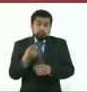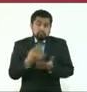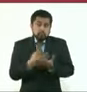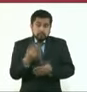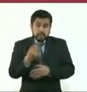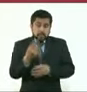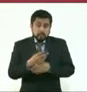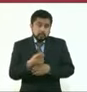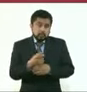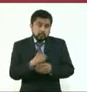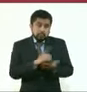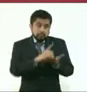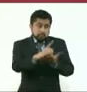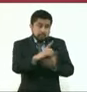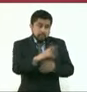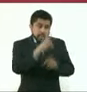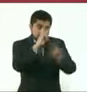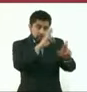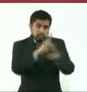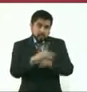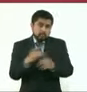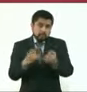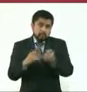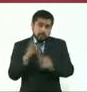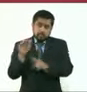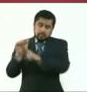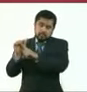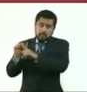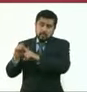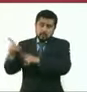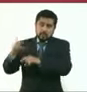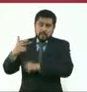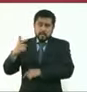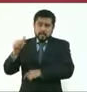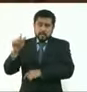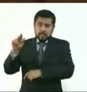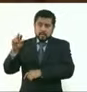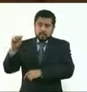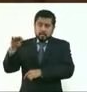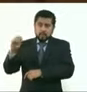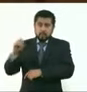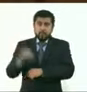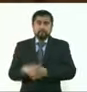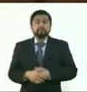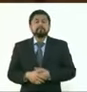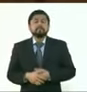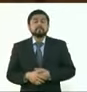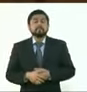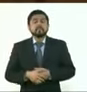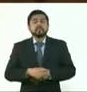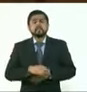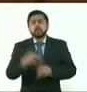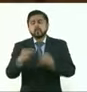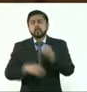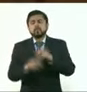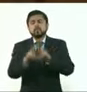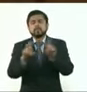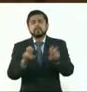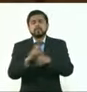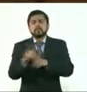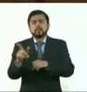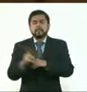a Guillermo Calderón para que pueda dar toda la información. Y ya por último, ayer nos buscaban maestros talleristas de Pilares y de Tau.